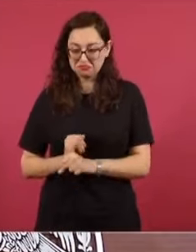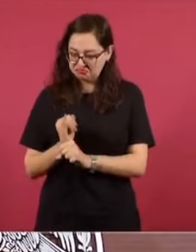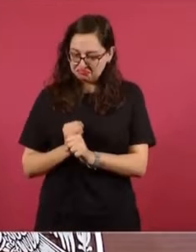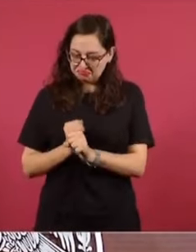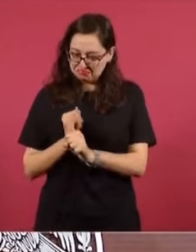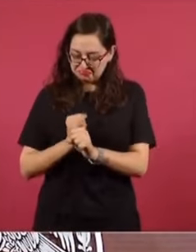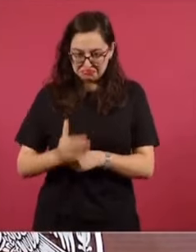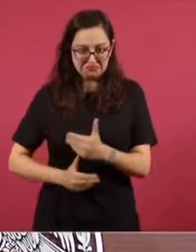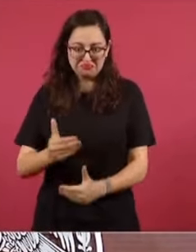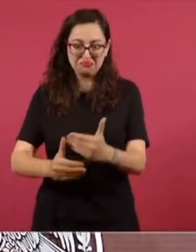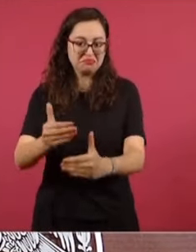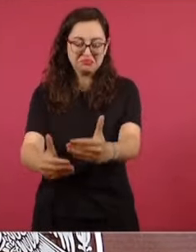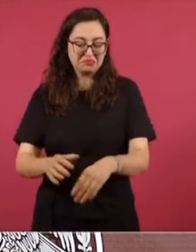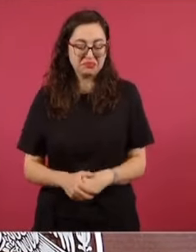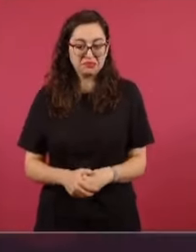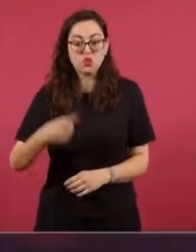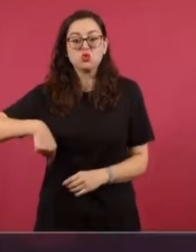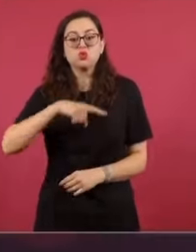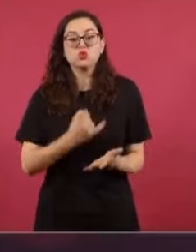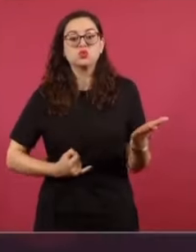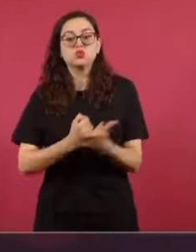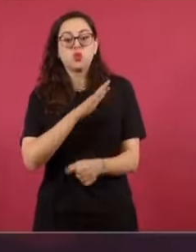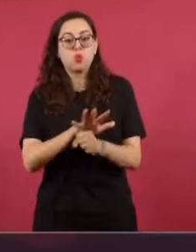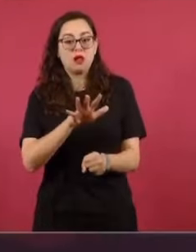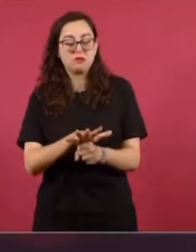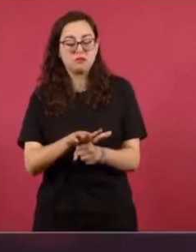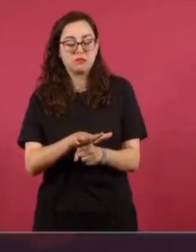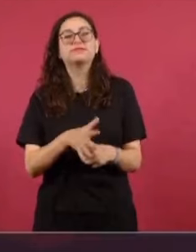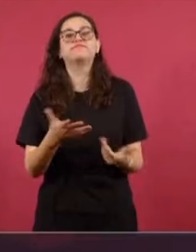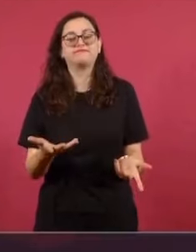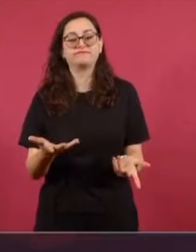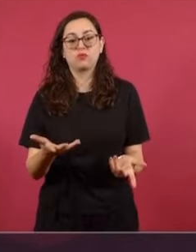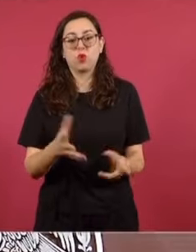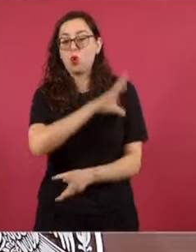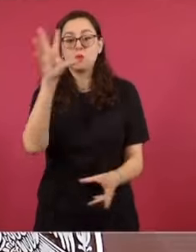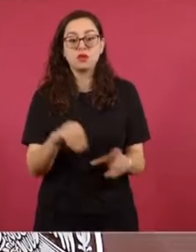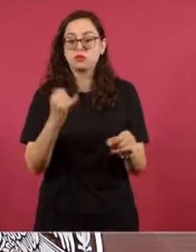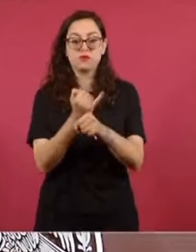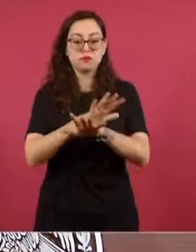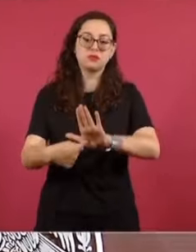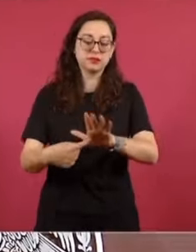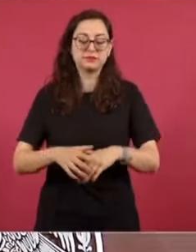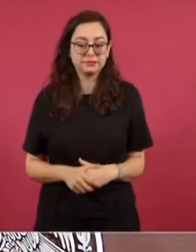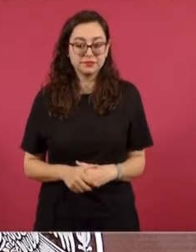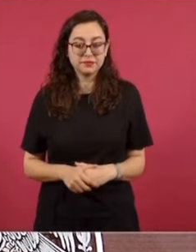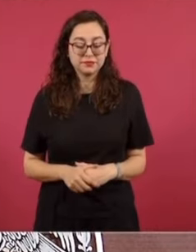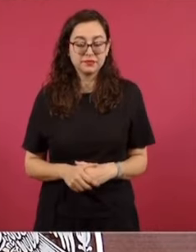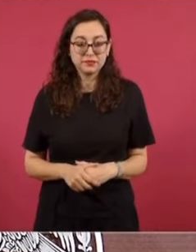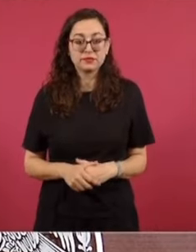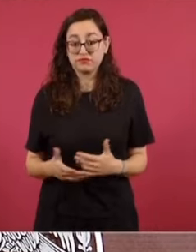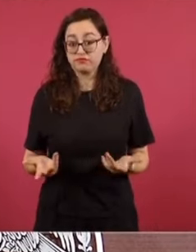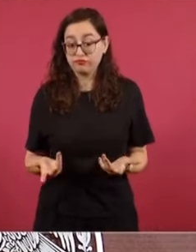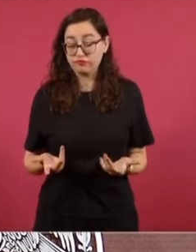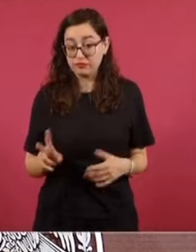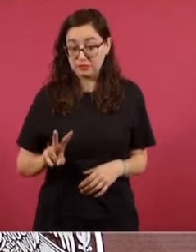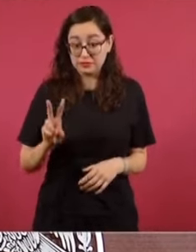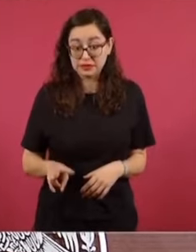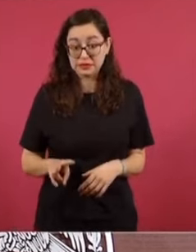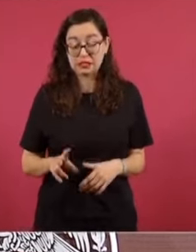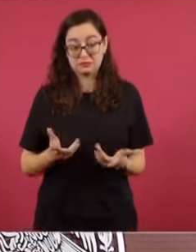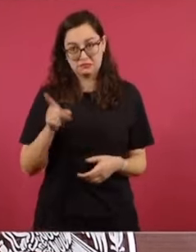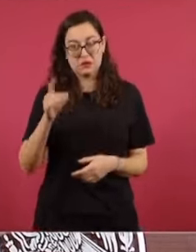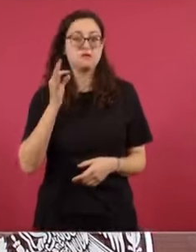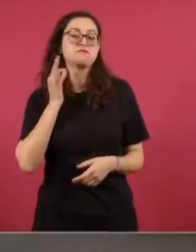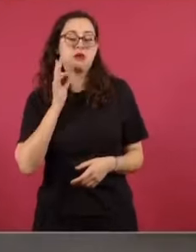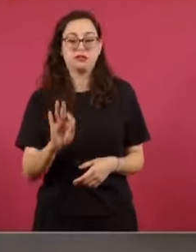decisión que se ha tomado es que se conozca, aquí lo hemos dicho, todo lo sucedido. Desde luego, la investigación está a cargo